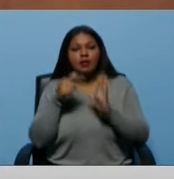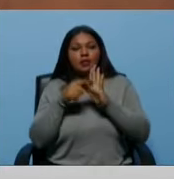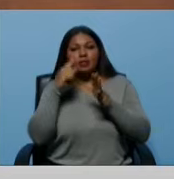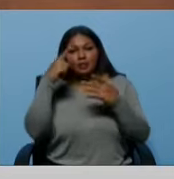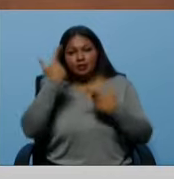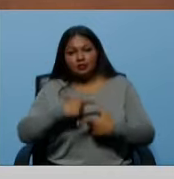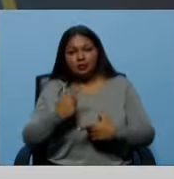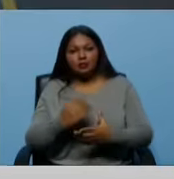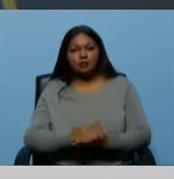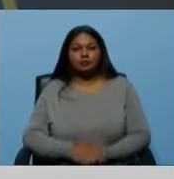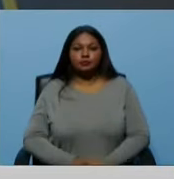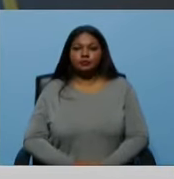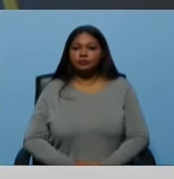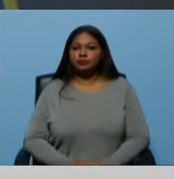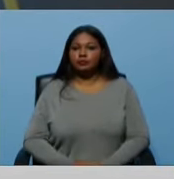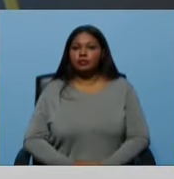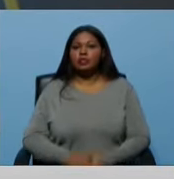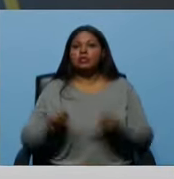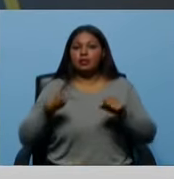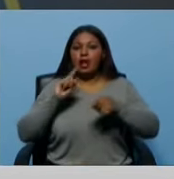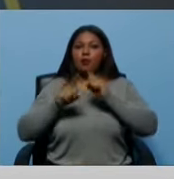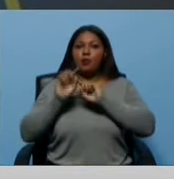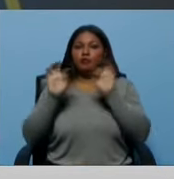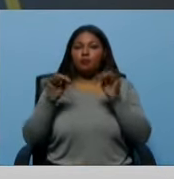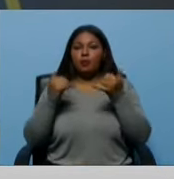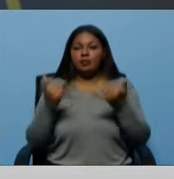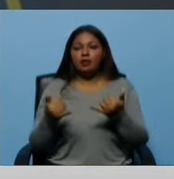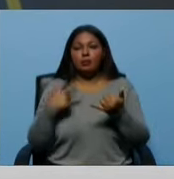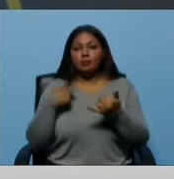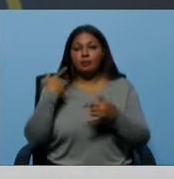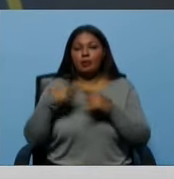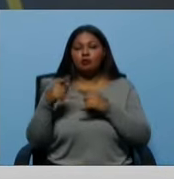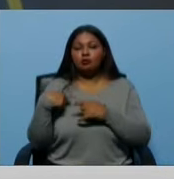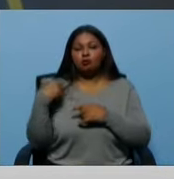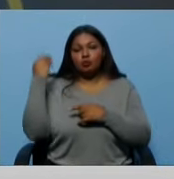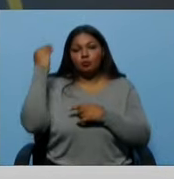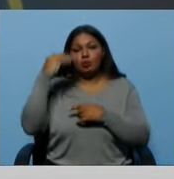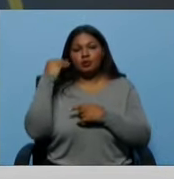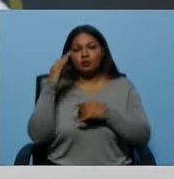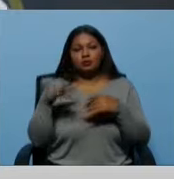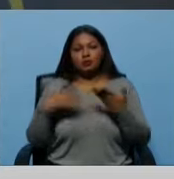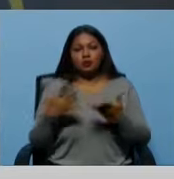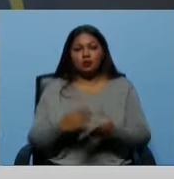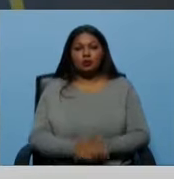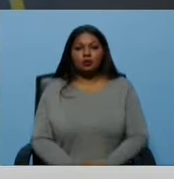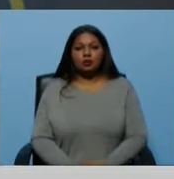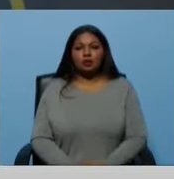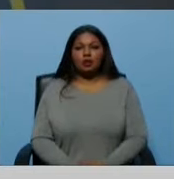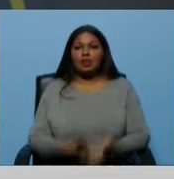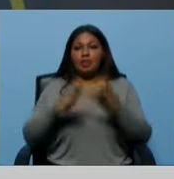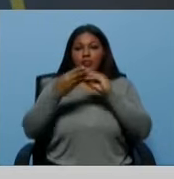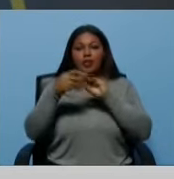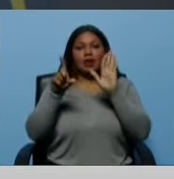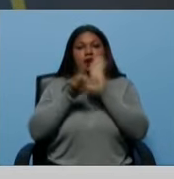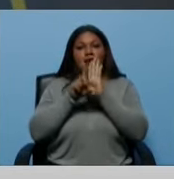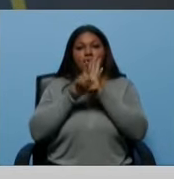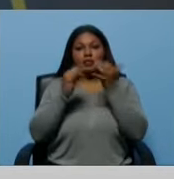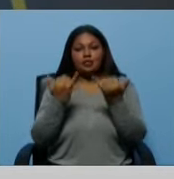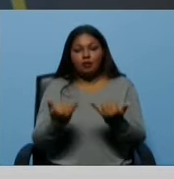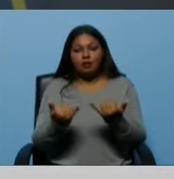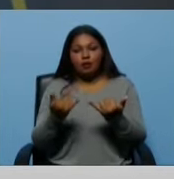Así es, así como existen algunos mecanismos. Pero yo creo que hay que adaptar las leyes existentes.